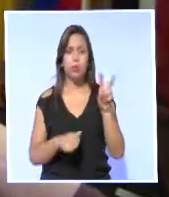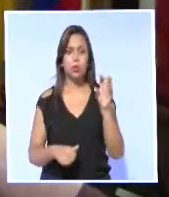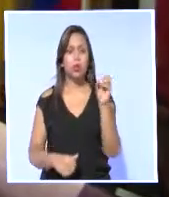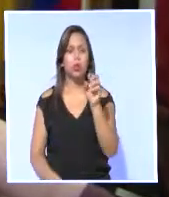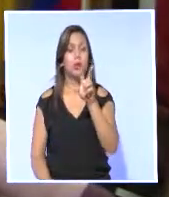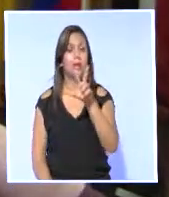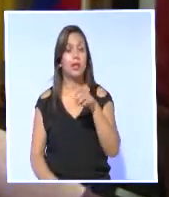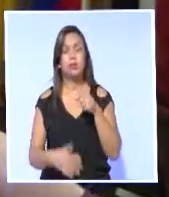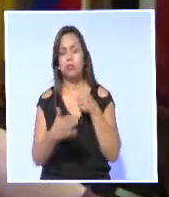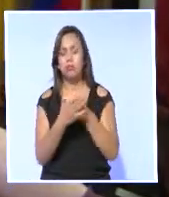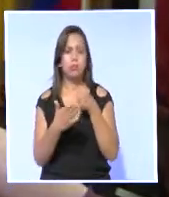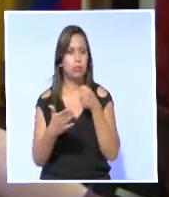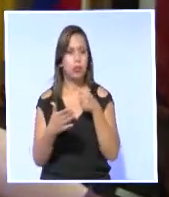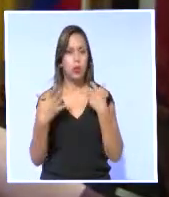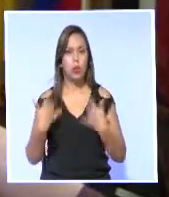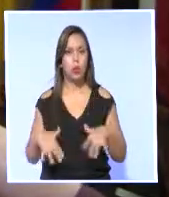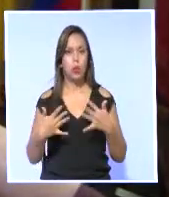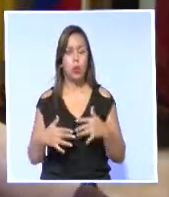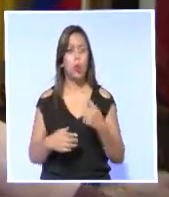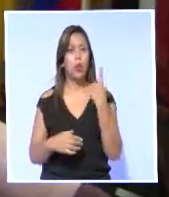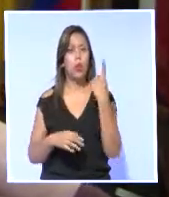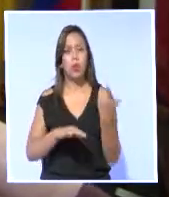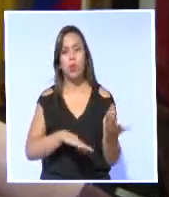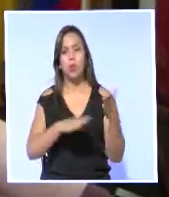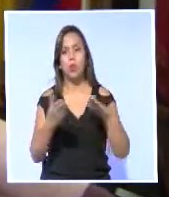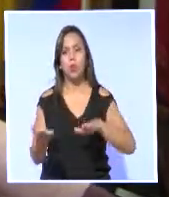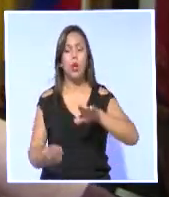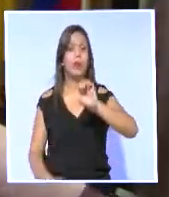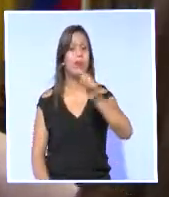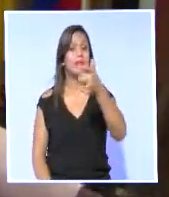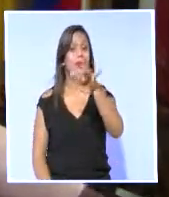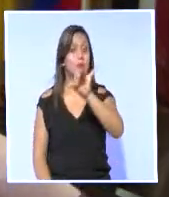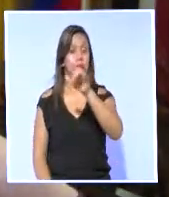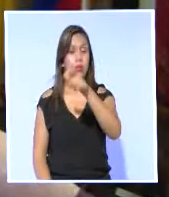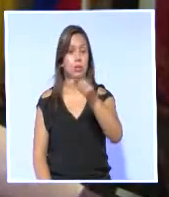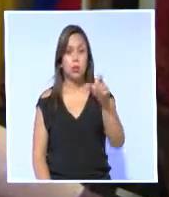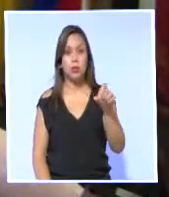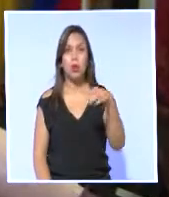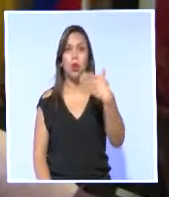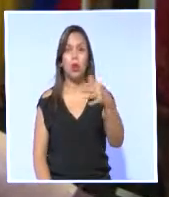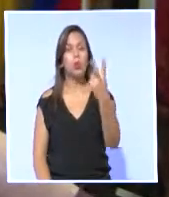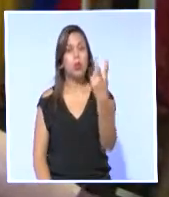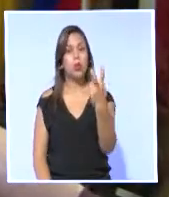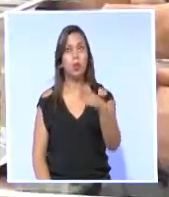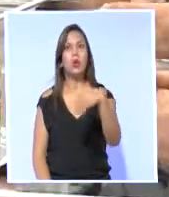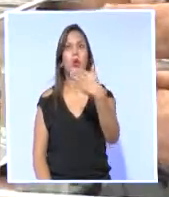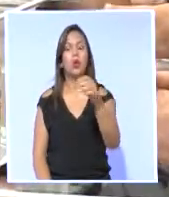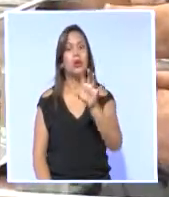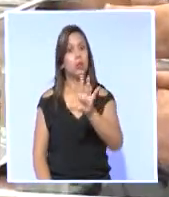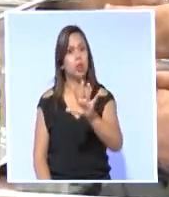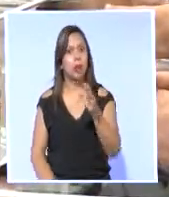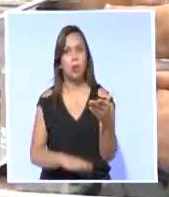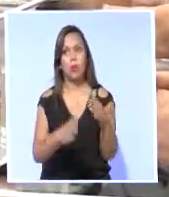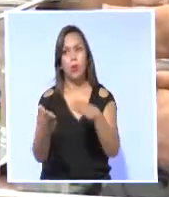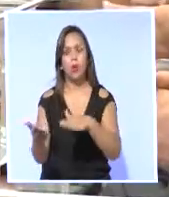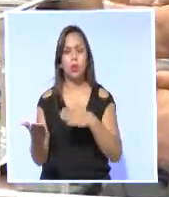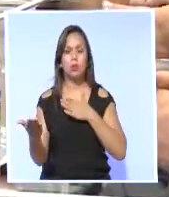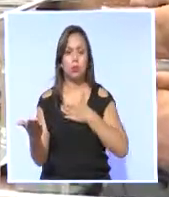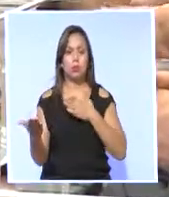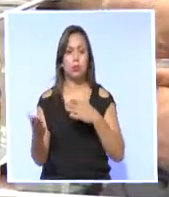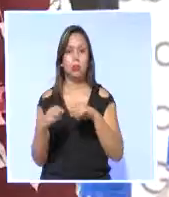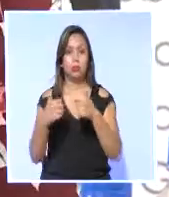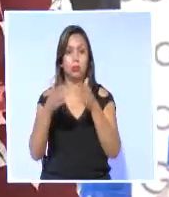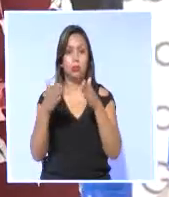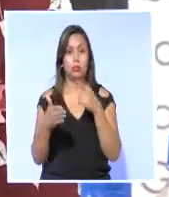accidentes a seguidilla, que en el uno murieron 18 personas, en el otro murieron 12, en el otro fallecieron 5. La legisladora Cabezas